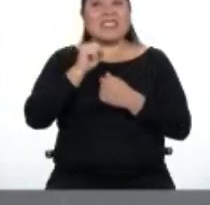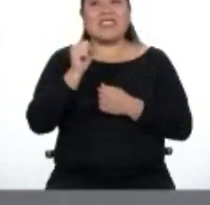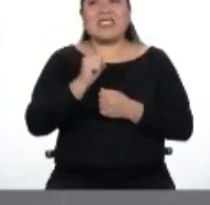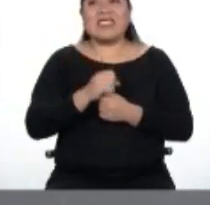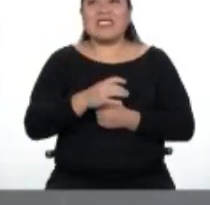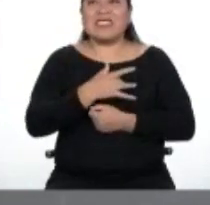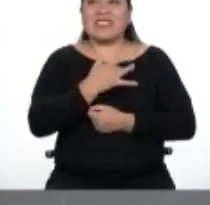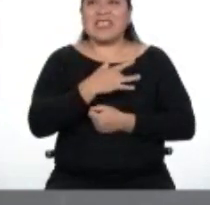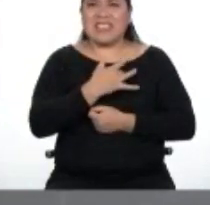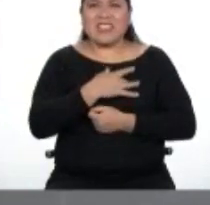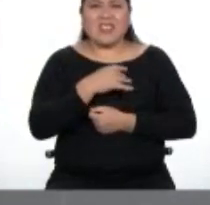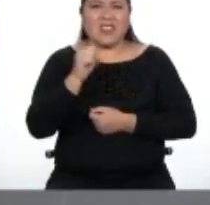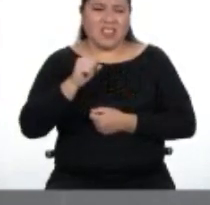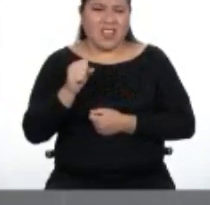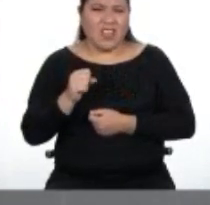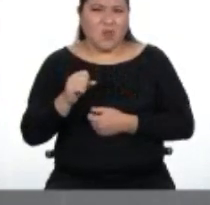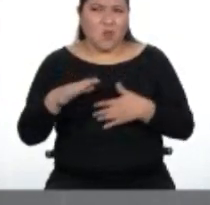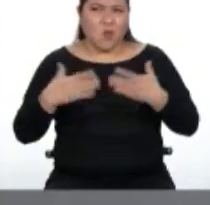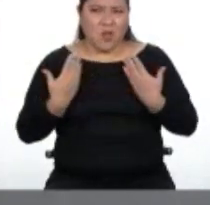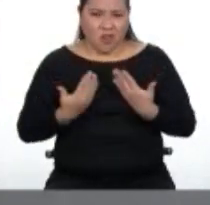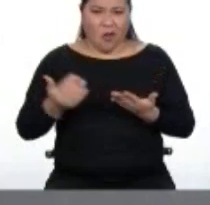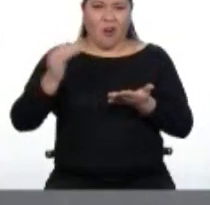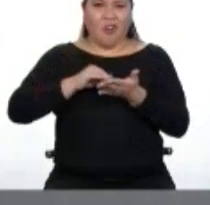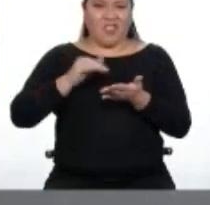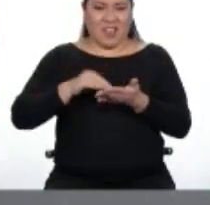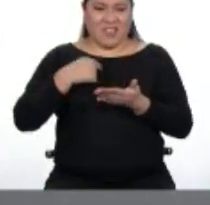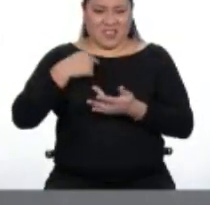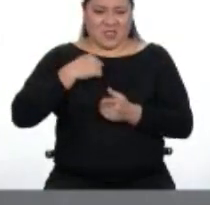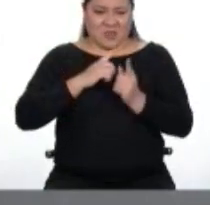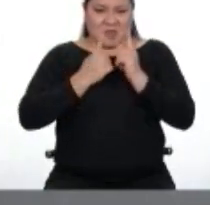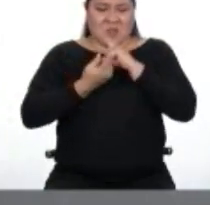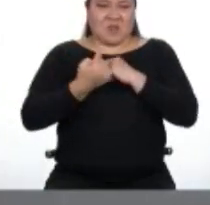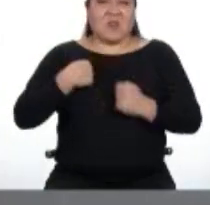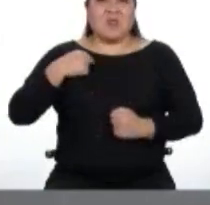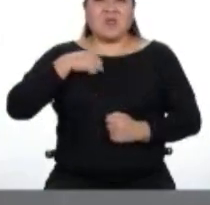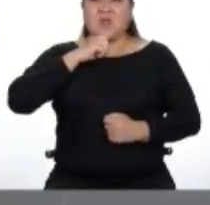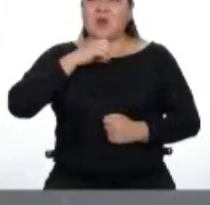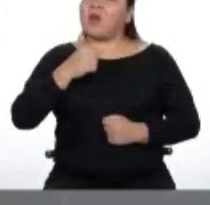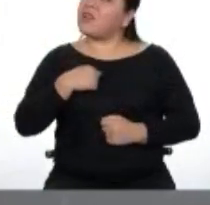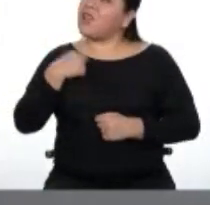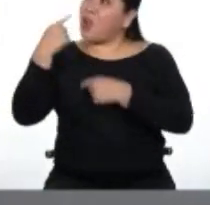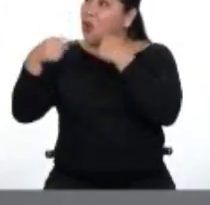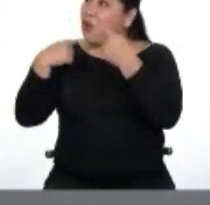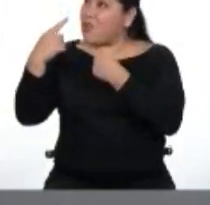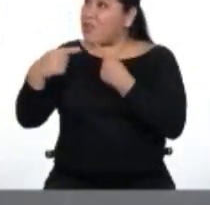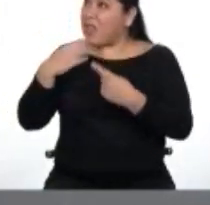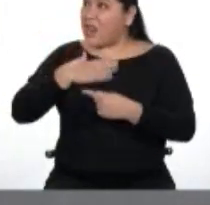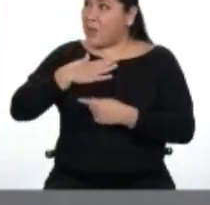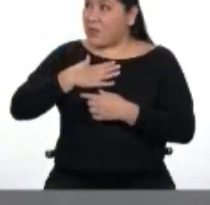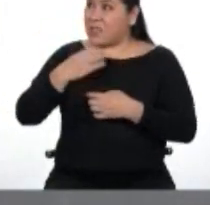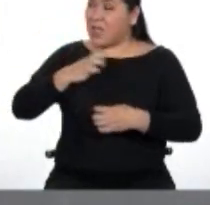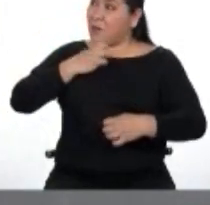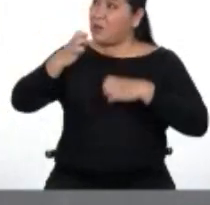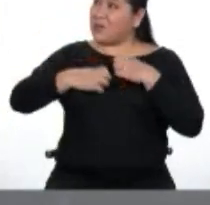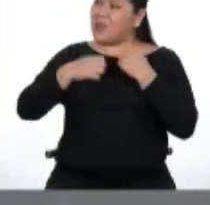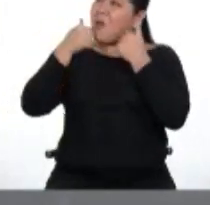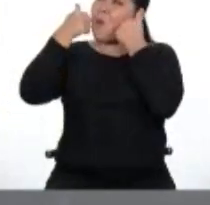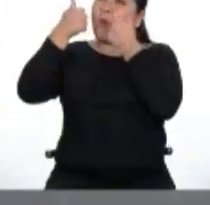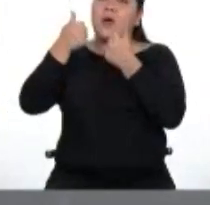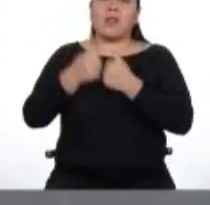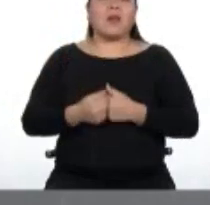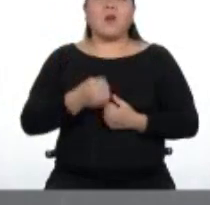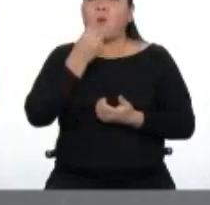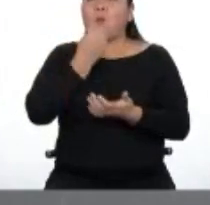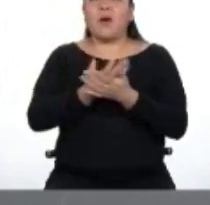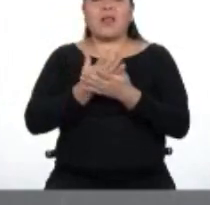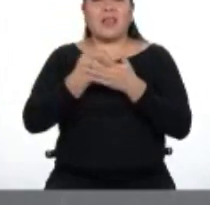Siento que puedo volver a ser yo. Esto de contarle las cosas ha sido fantástico. Es una muy buena idea. ¿Saben qué?